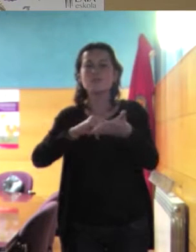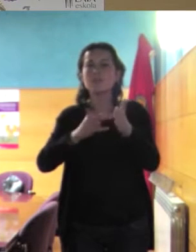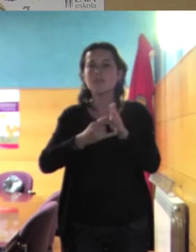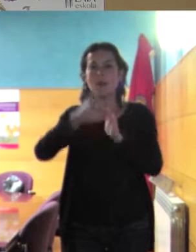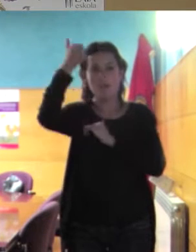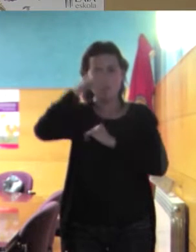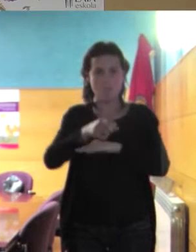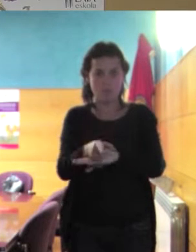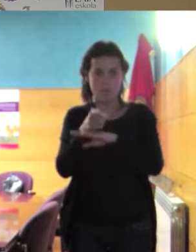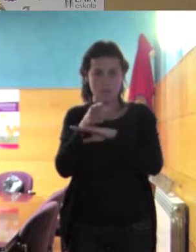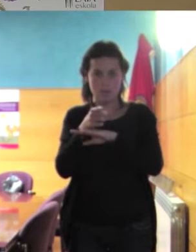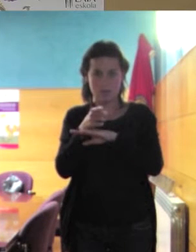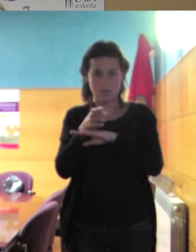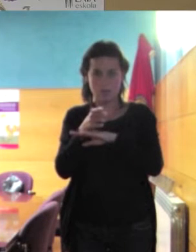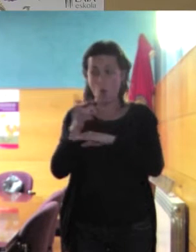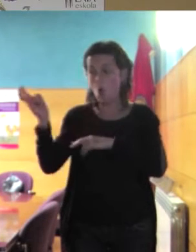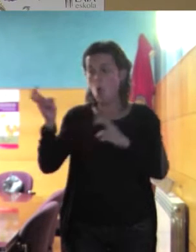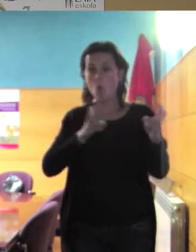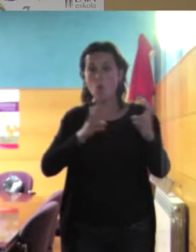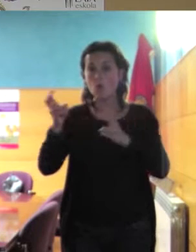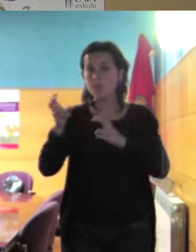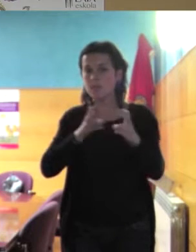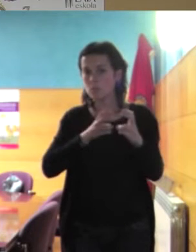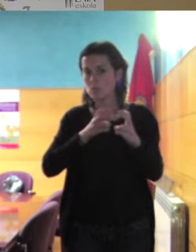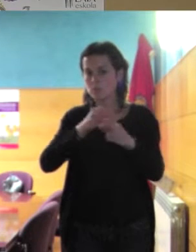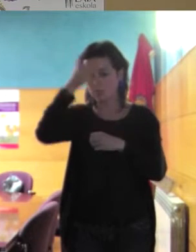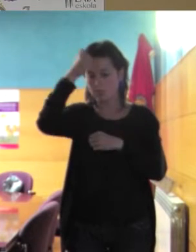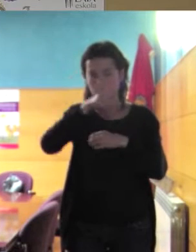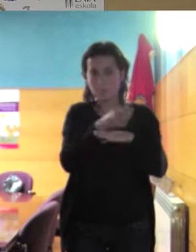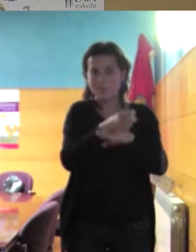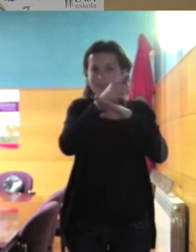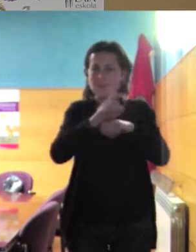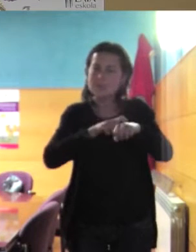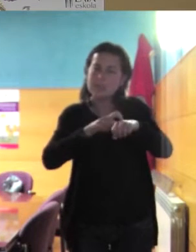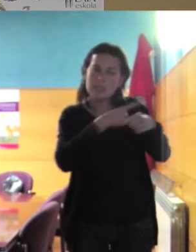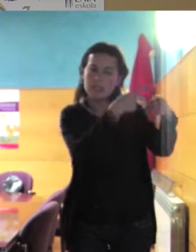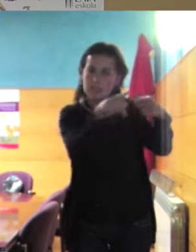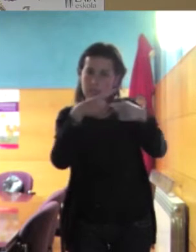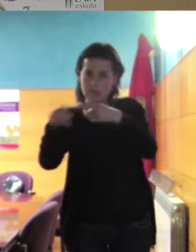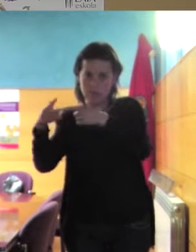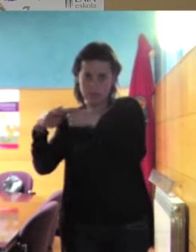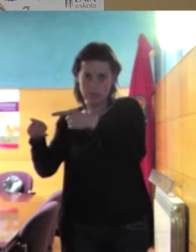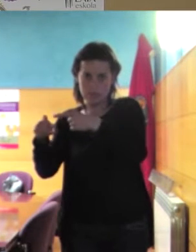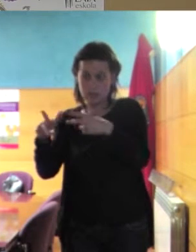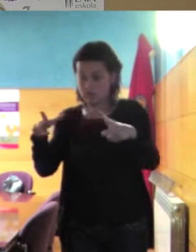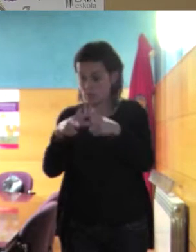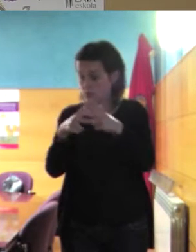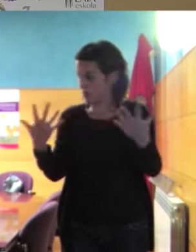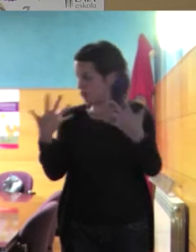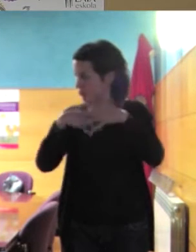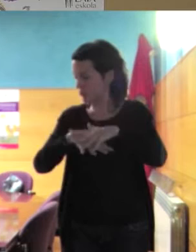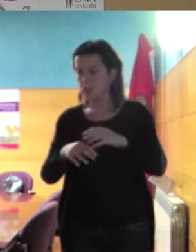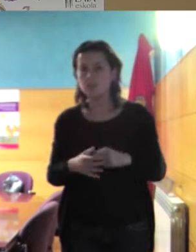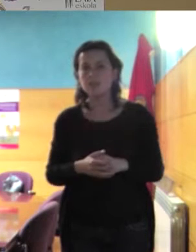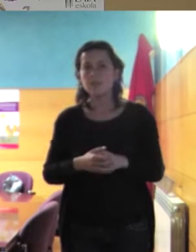procedemos y de patriarcados con rasgos distintos que se encuentran en esta sociedad y digo que el patriarcado